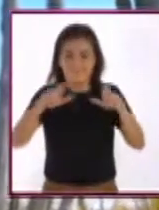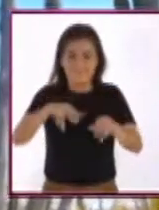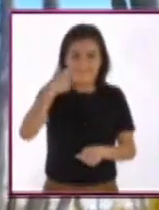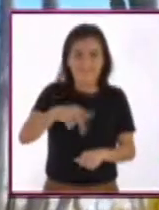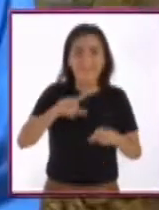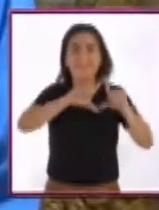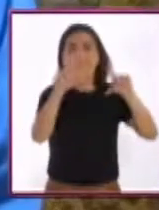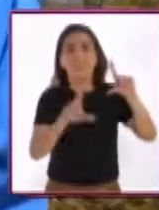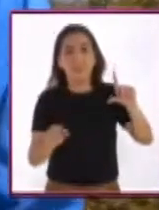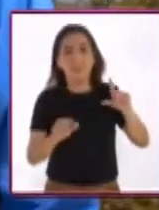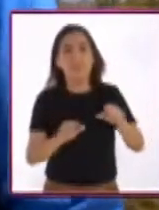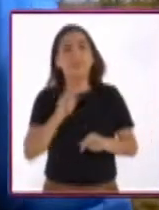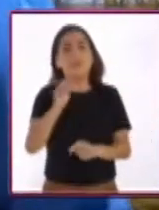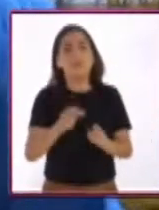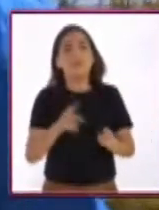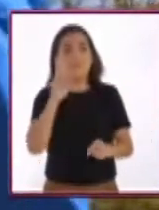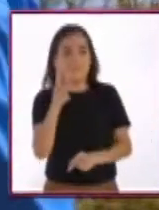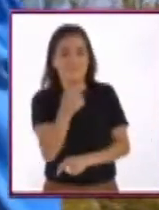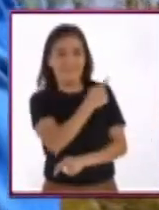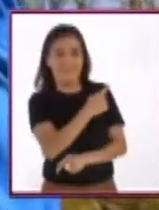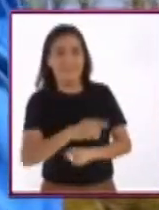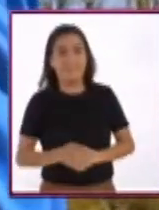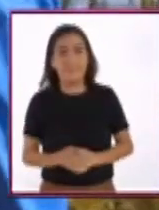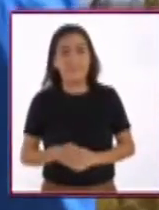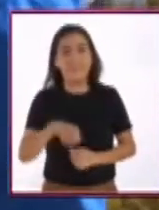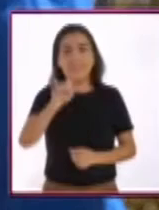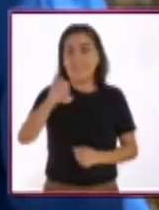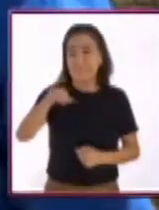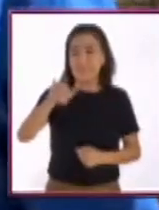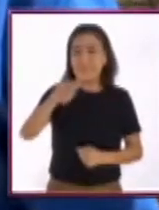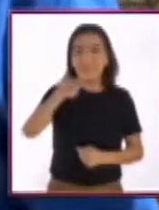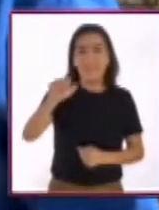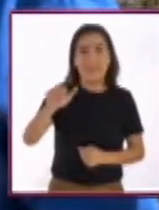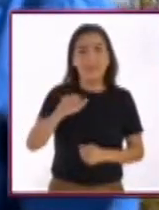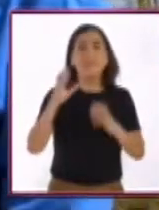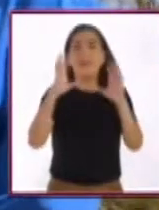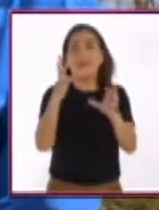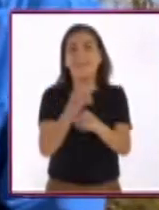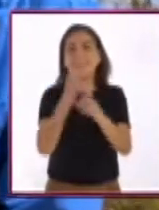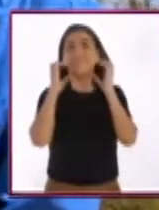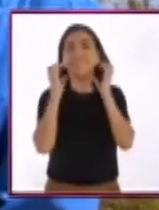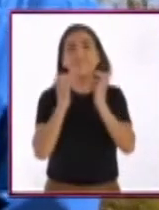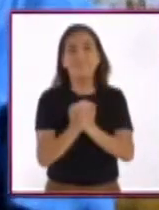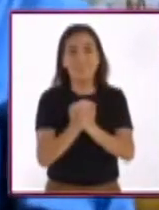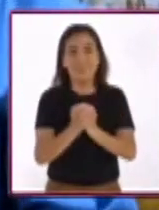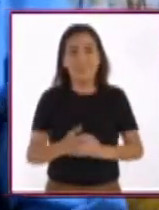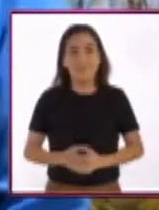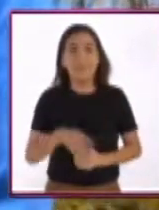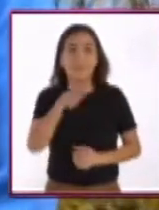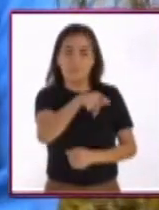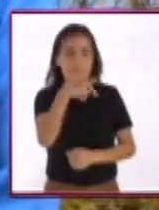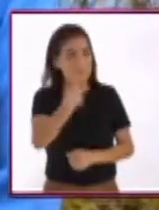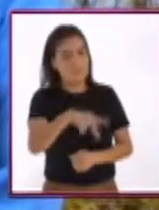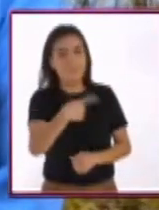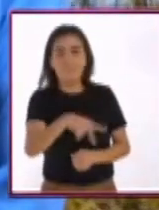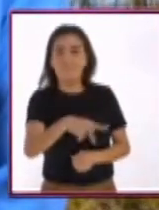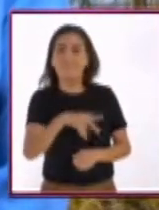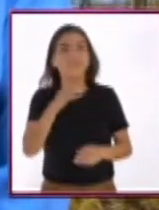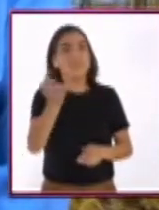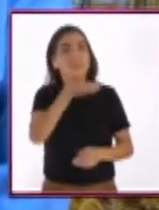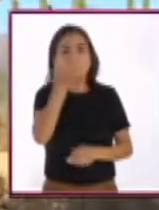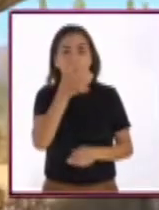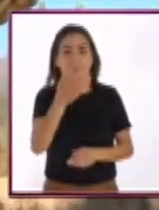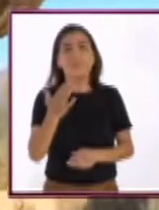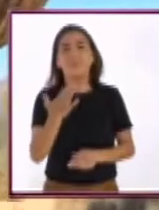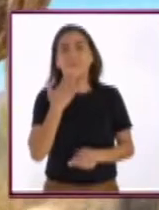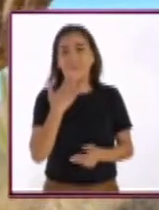representativas de nuestro país. Una de ellas es la cinita, la cinita barbona, que está acá atrás de mí, que es una especie típica del